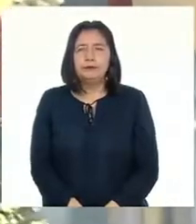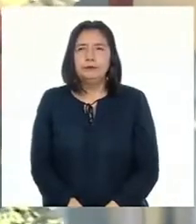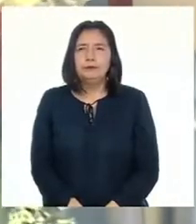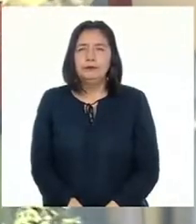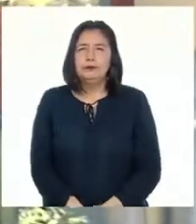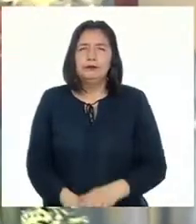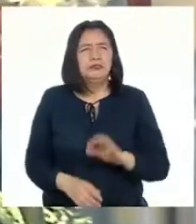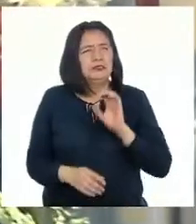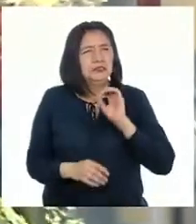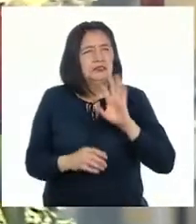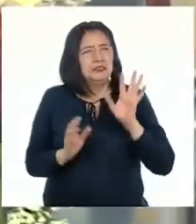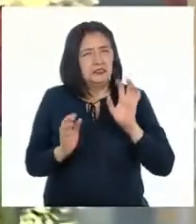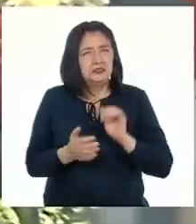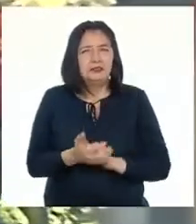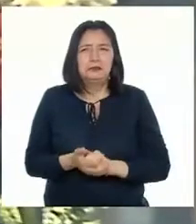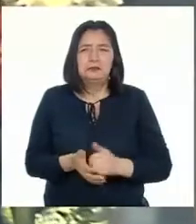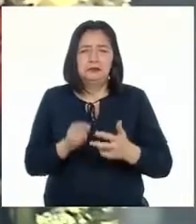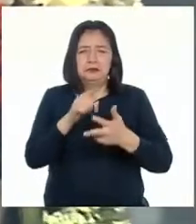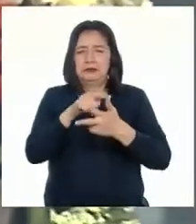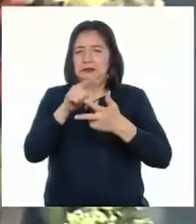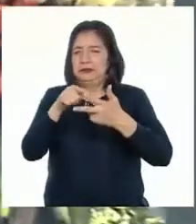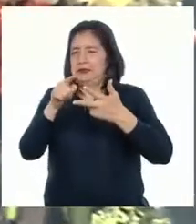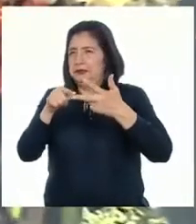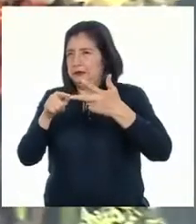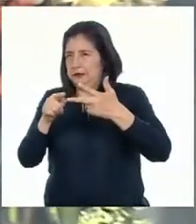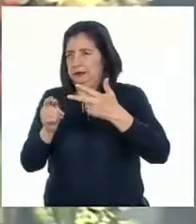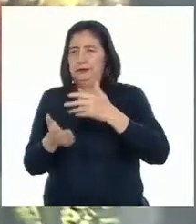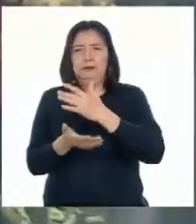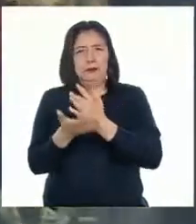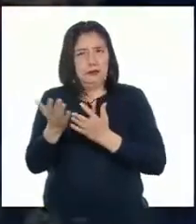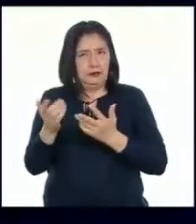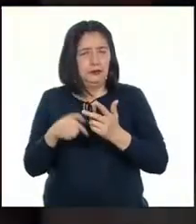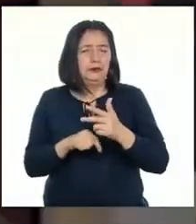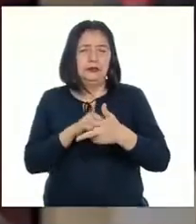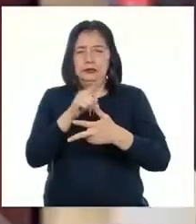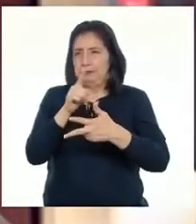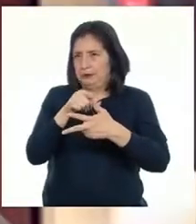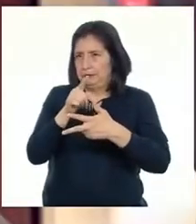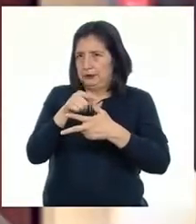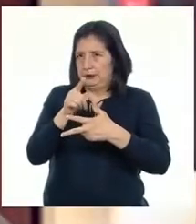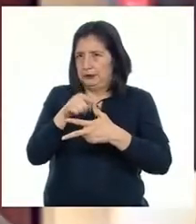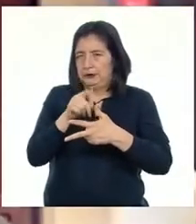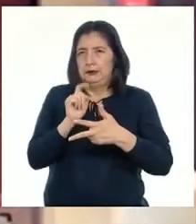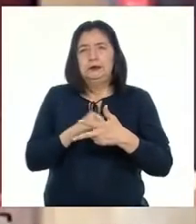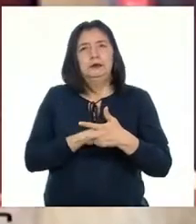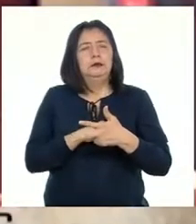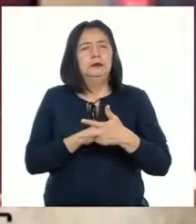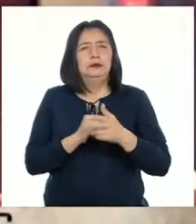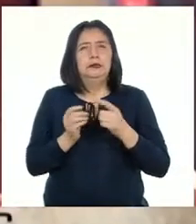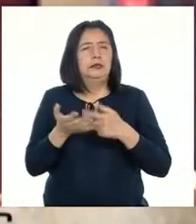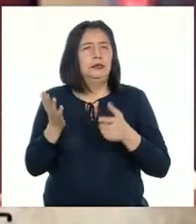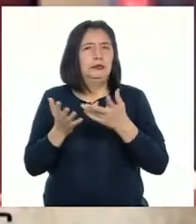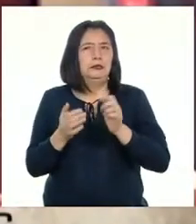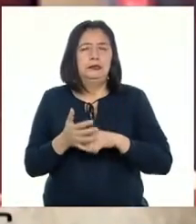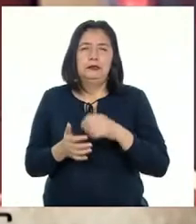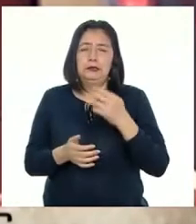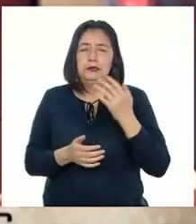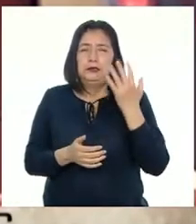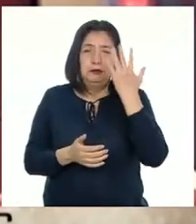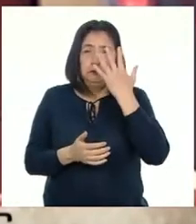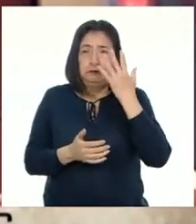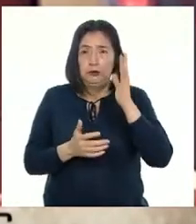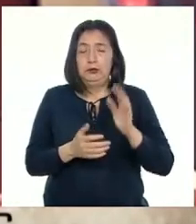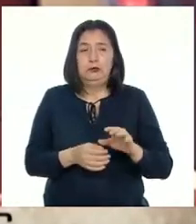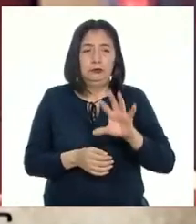Digamos que ha tenido tres etapas Obviamente la primera es la que Moreno de